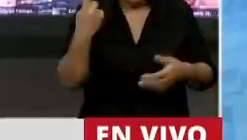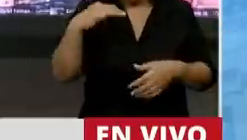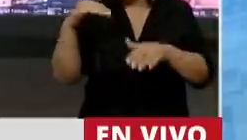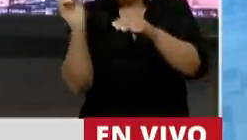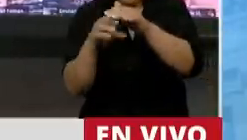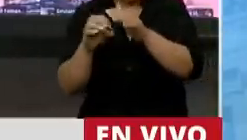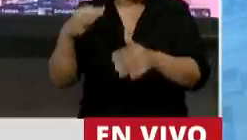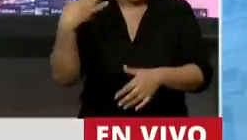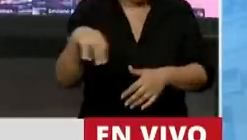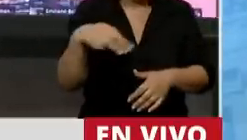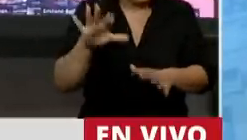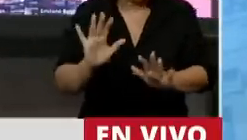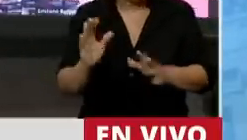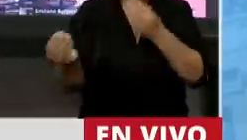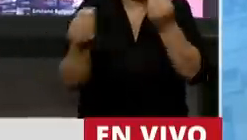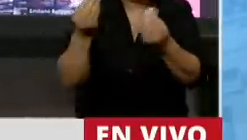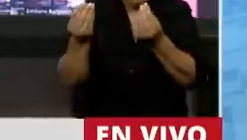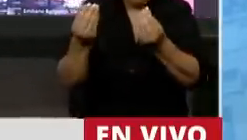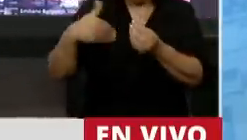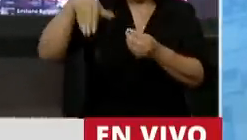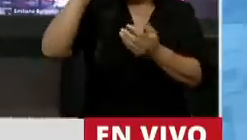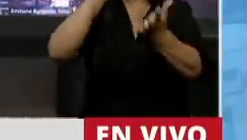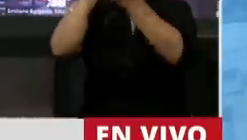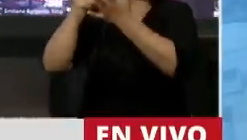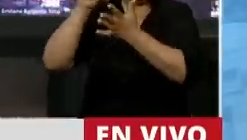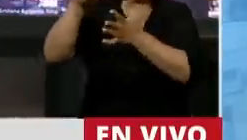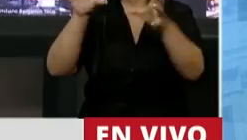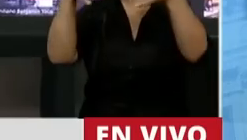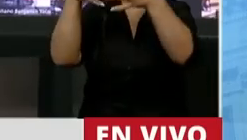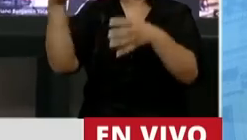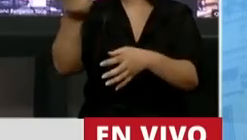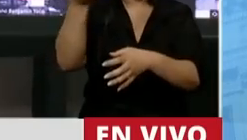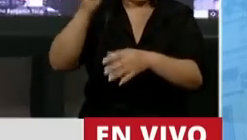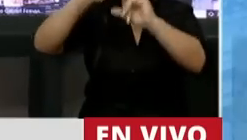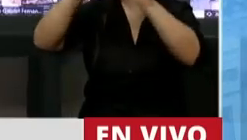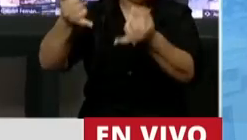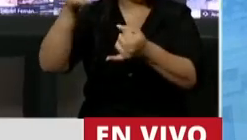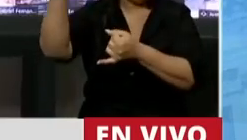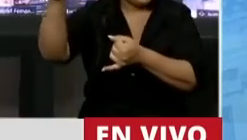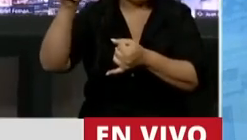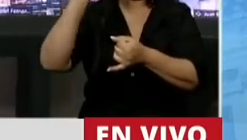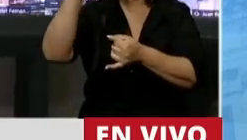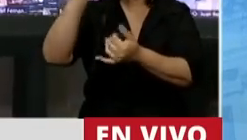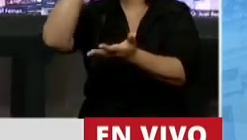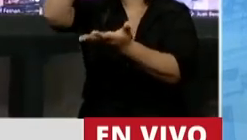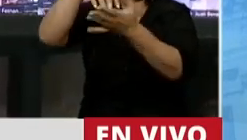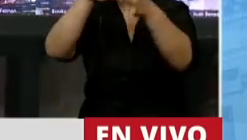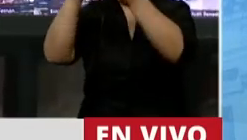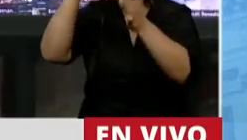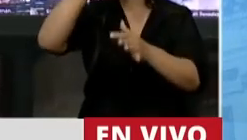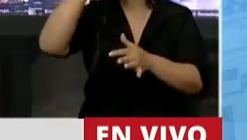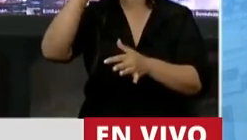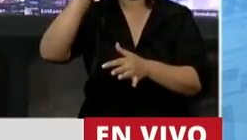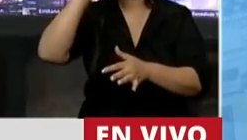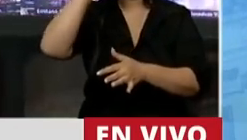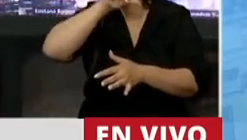obligatorio o forzoso es el que se practica en los países socialistas. Se implantó en la Unión Soviética y así